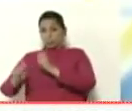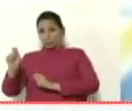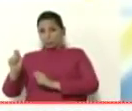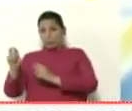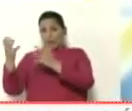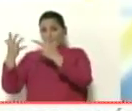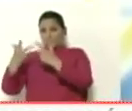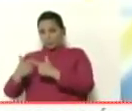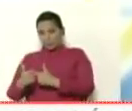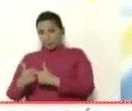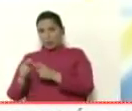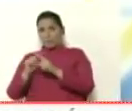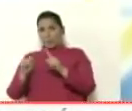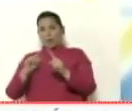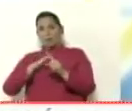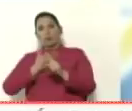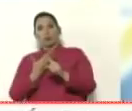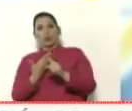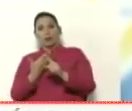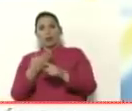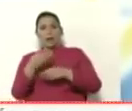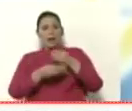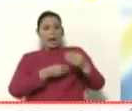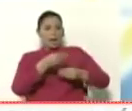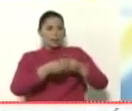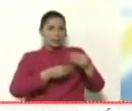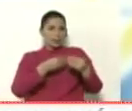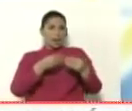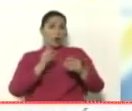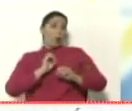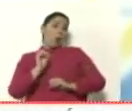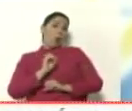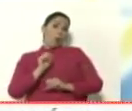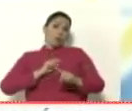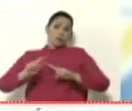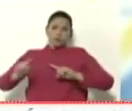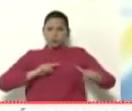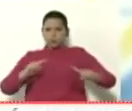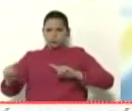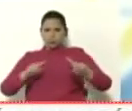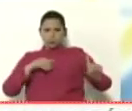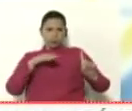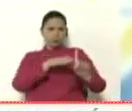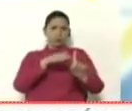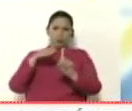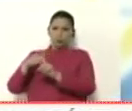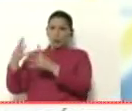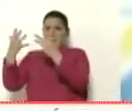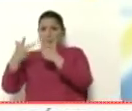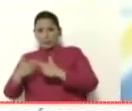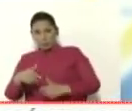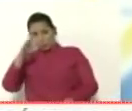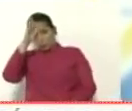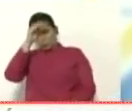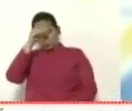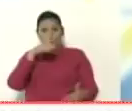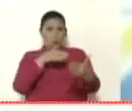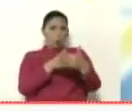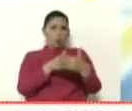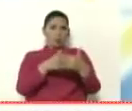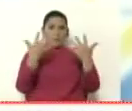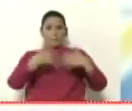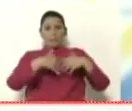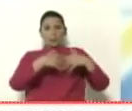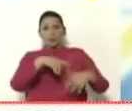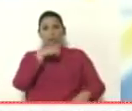administraba para que pudieran perpetrarse o actuar de manera agresiva la administración de Donald Trump contra empresas